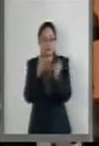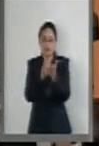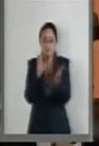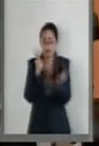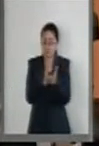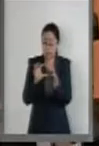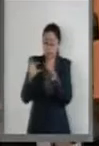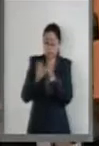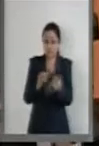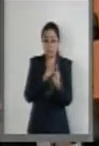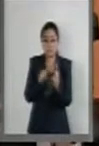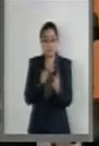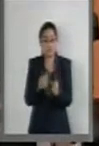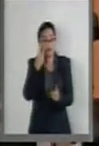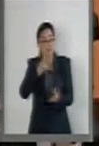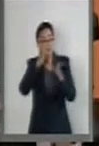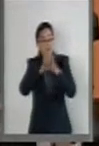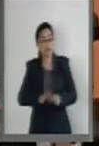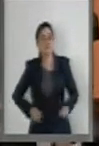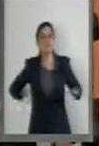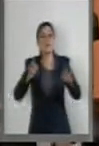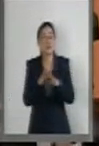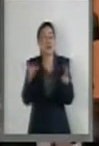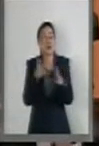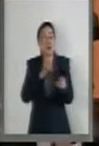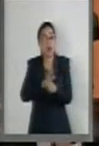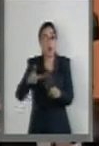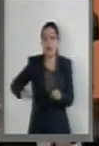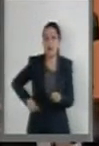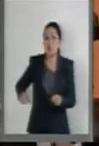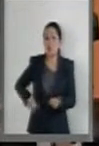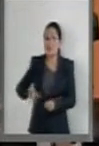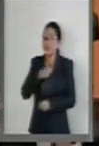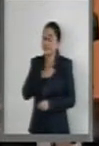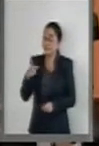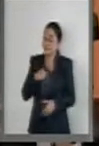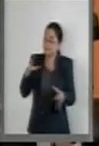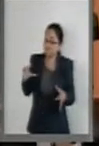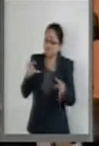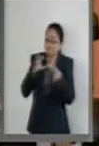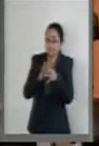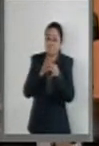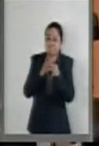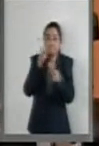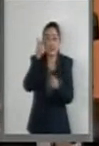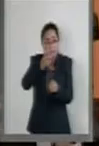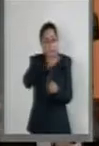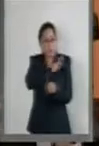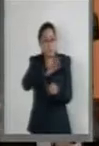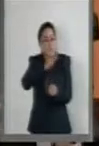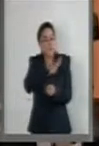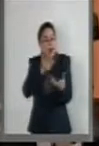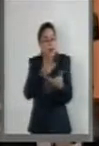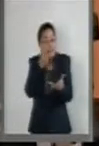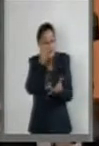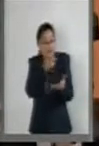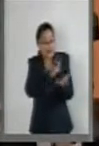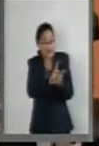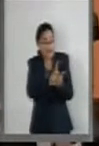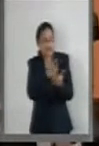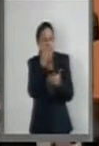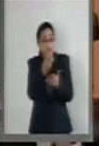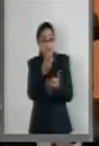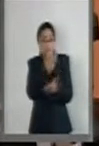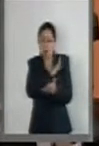junto a la luz y a la luz de la Reforma Constitucional de Derechos Humanos de 2011 y la posterior promulgación de la Ley General para la